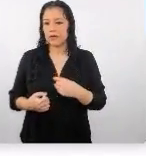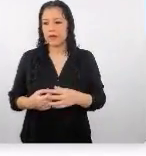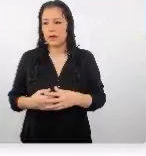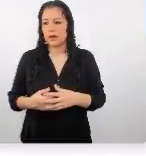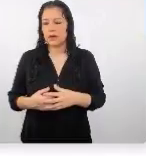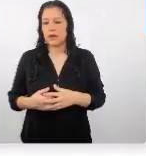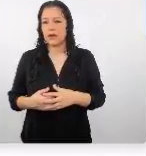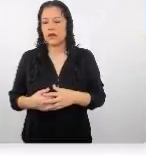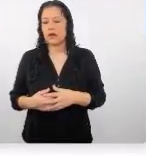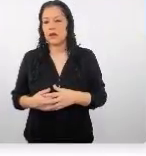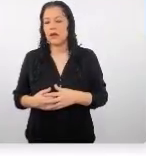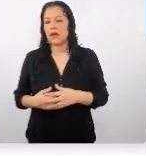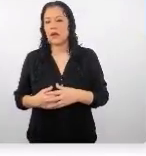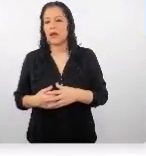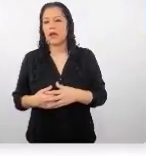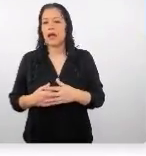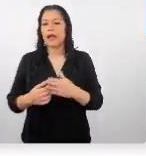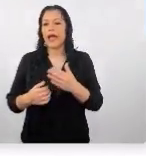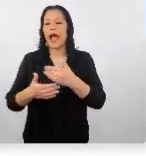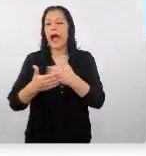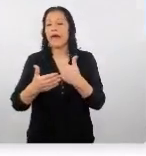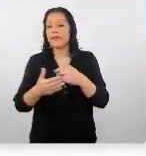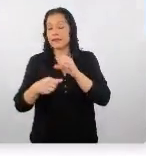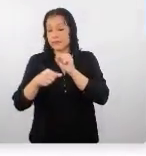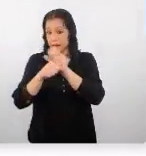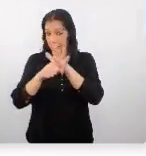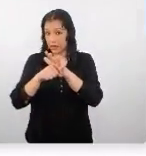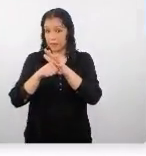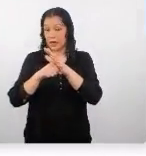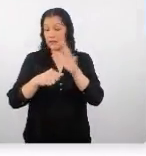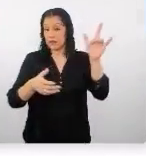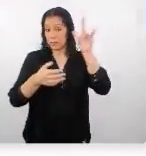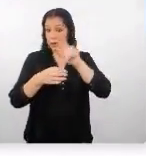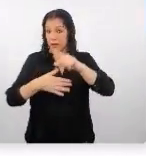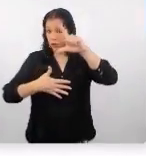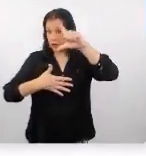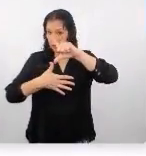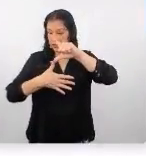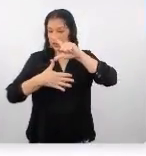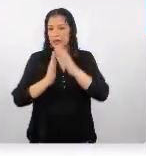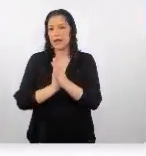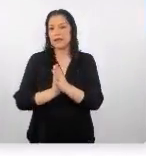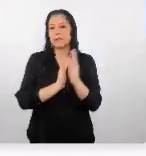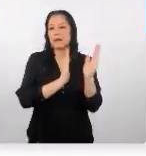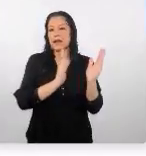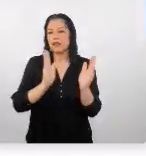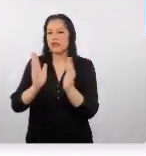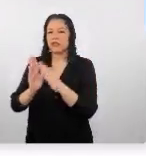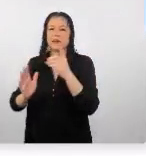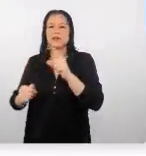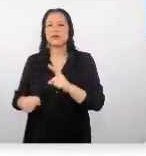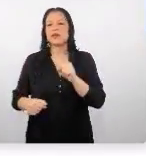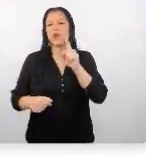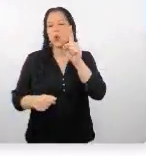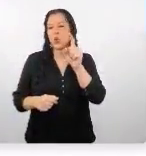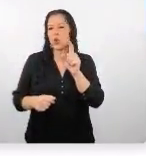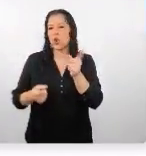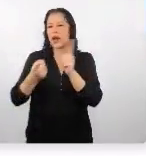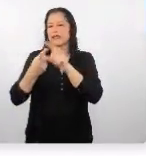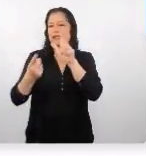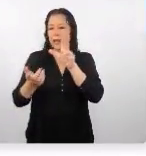que es el que antes de pandemia ha estado viajando a sudamérica ellos tienen una planificación de viaje entre 1 a 3 meses